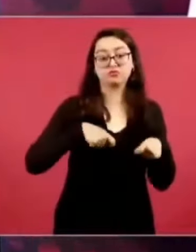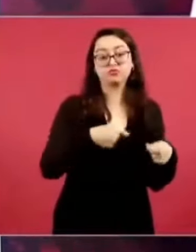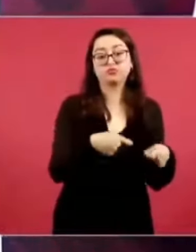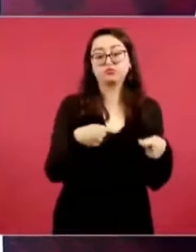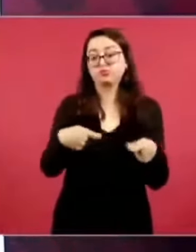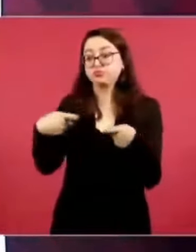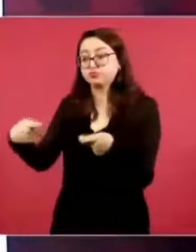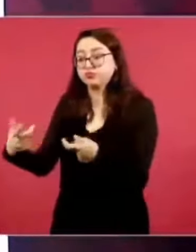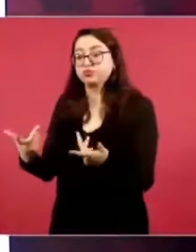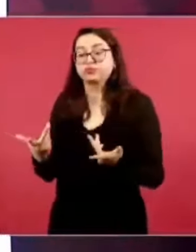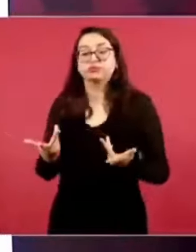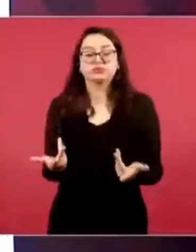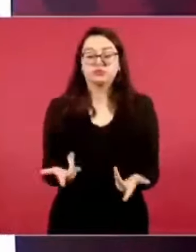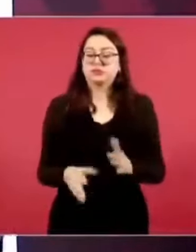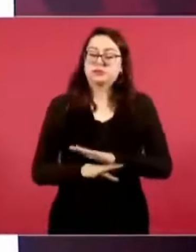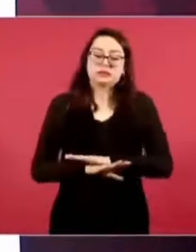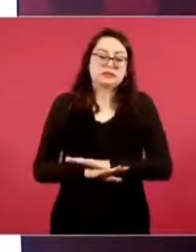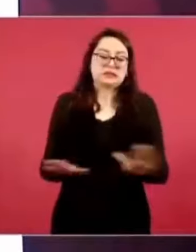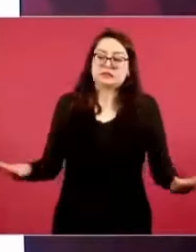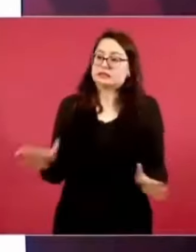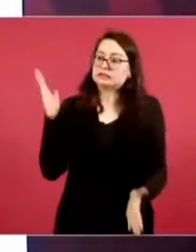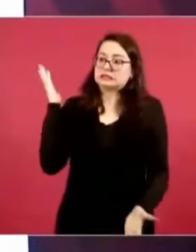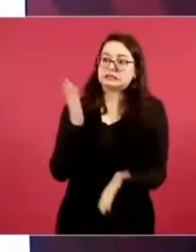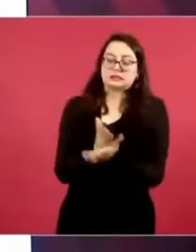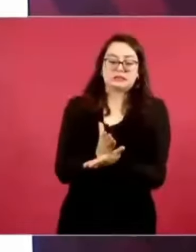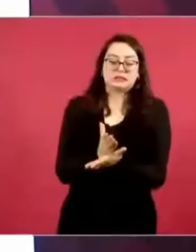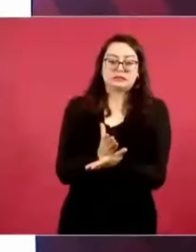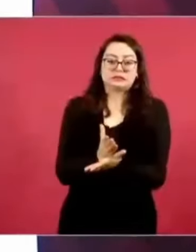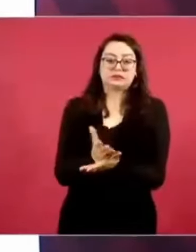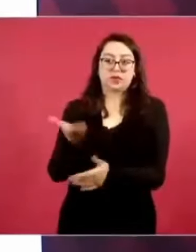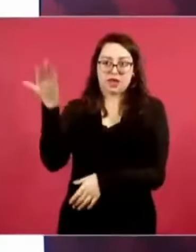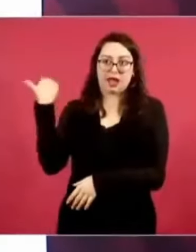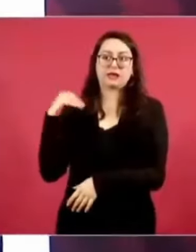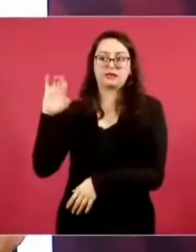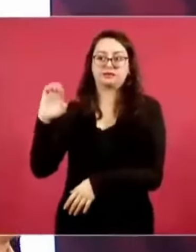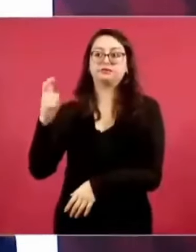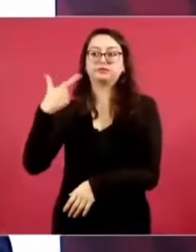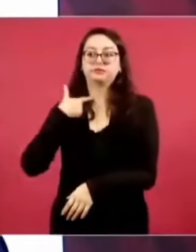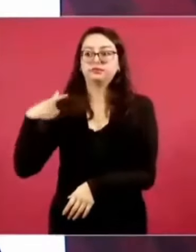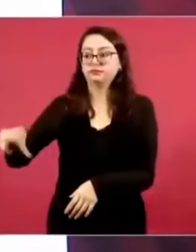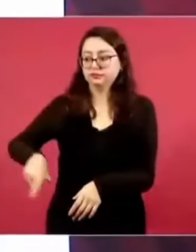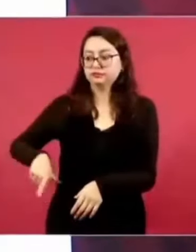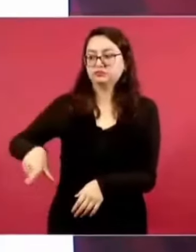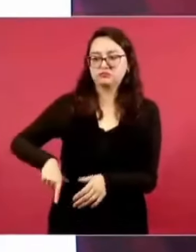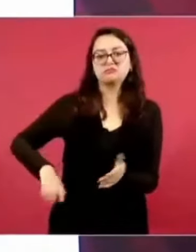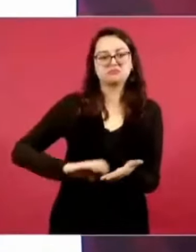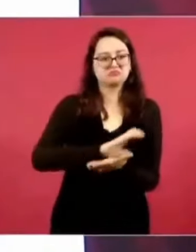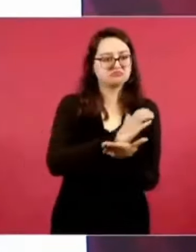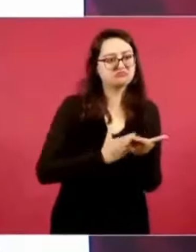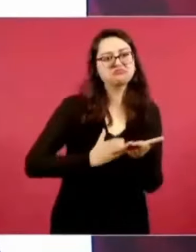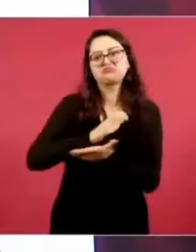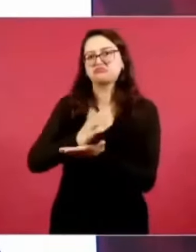Y si ya no hay esos contratos, porque no se permite la corrupción,